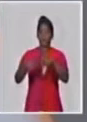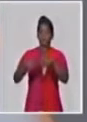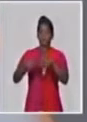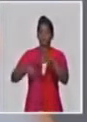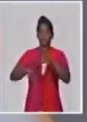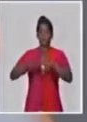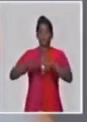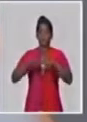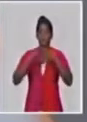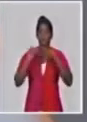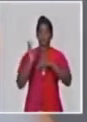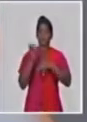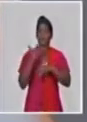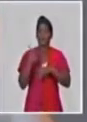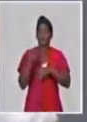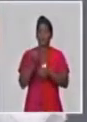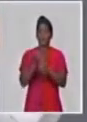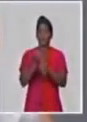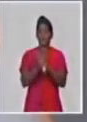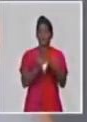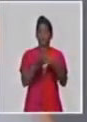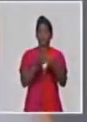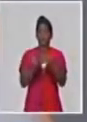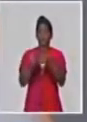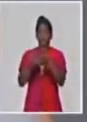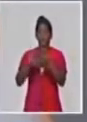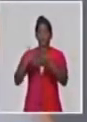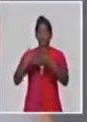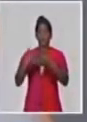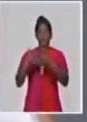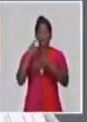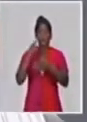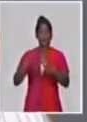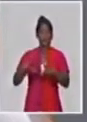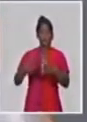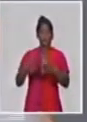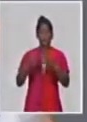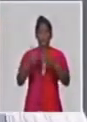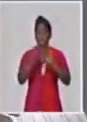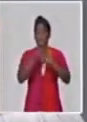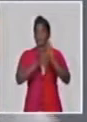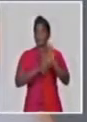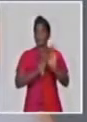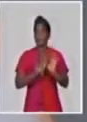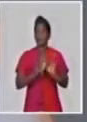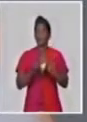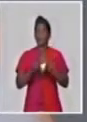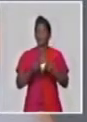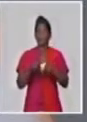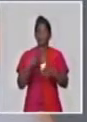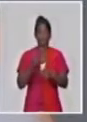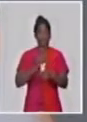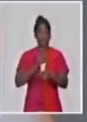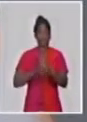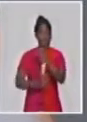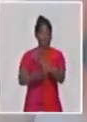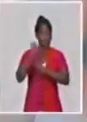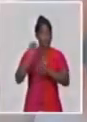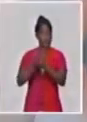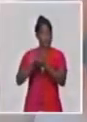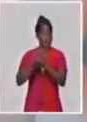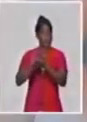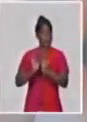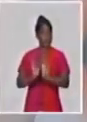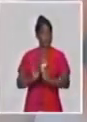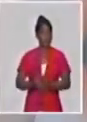están trabajando con los colectivos para que se cumplan las medidas que hacen falta para no llegar a un nuevo rebrote en la capital? Bueno, buenas